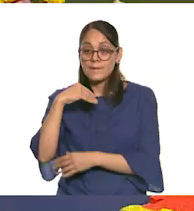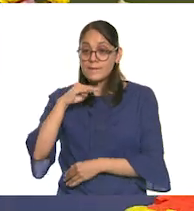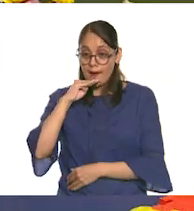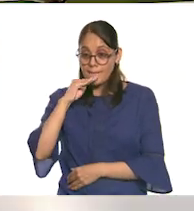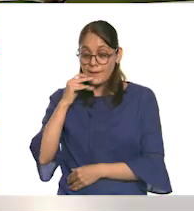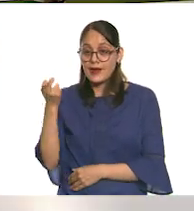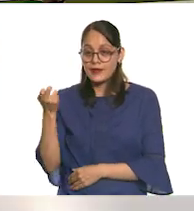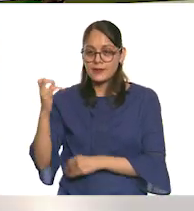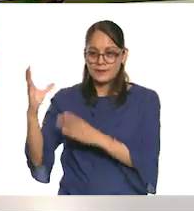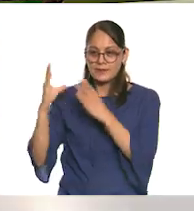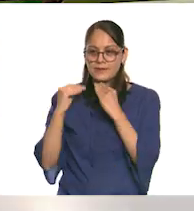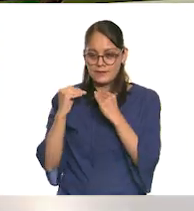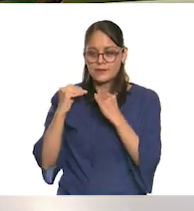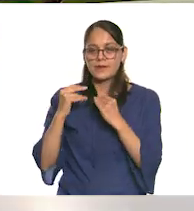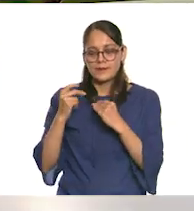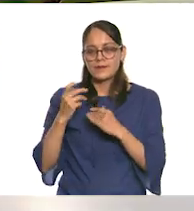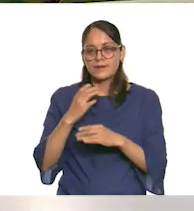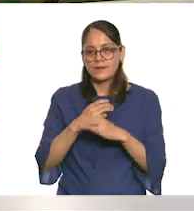mamás nos dan.